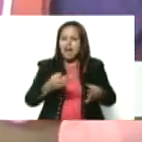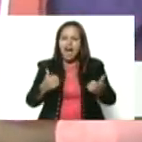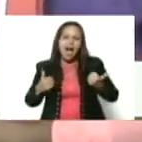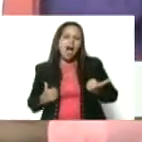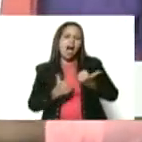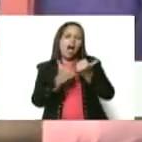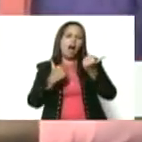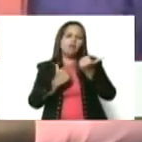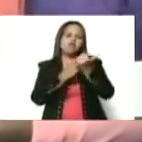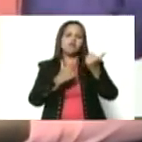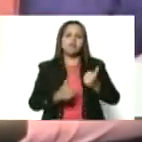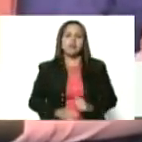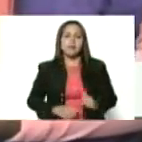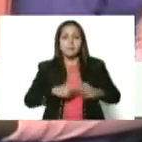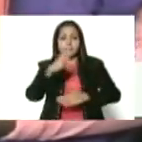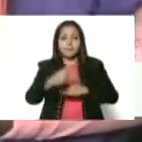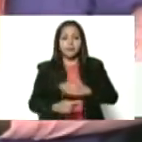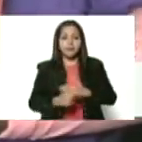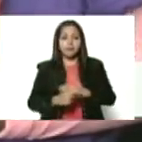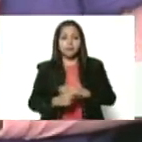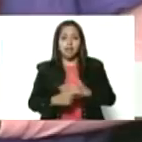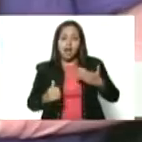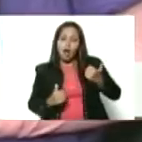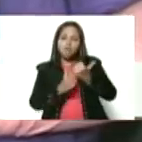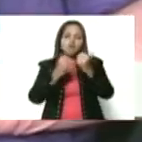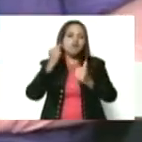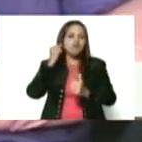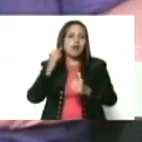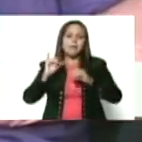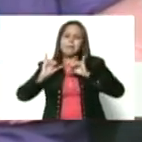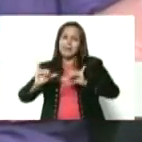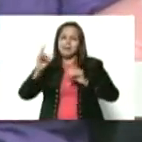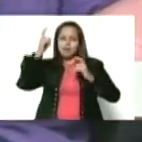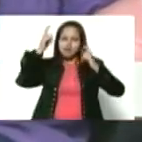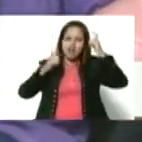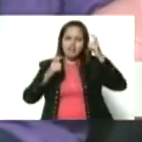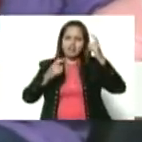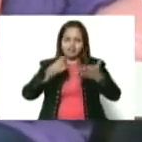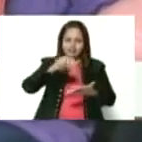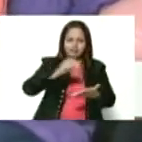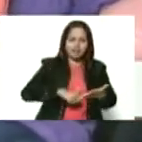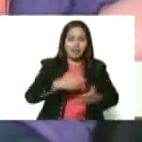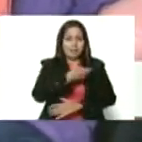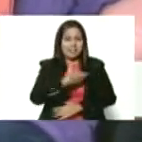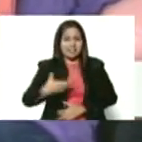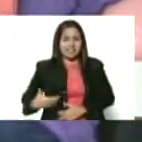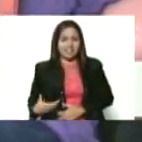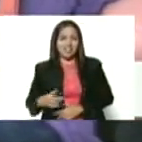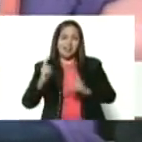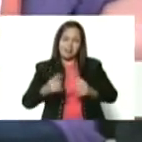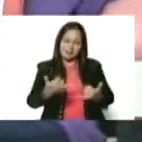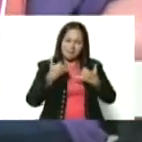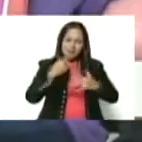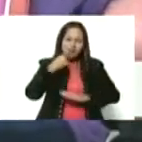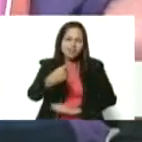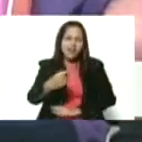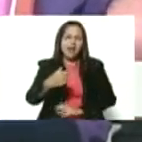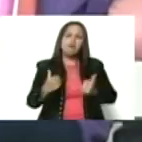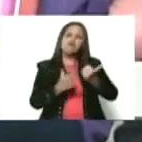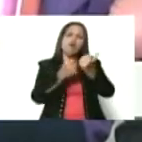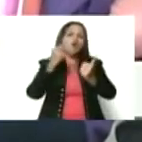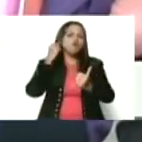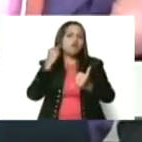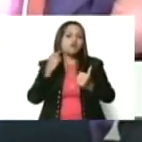apoyado el programa feminista. El mismo Chávez se decretó un presidente feminista. Usted